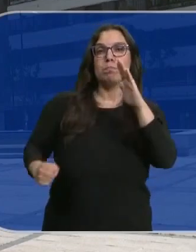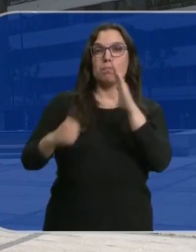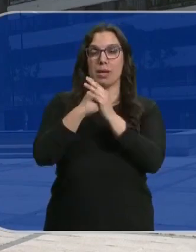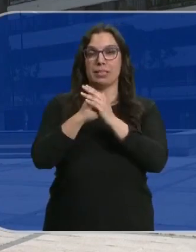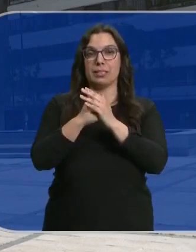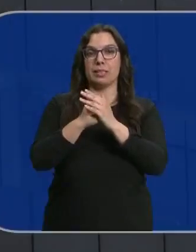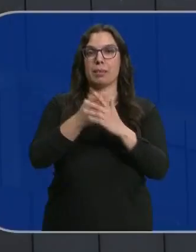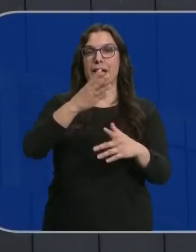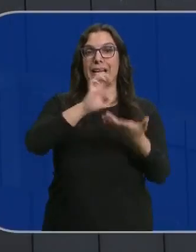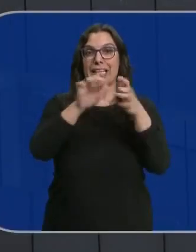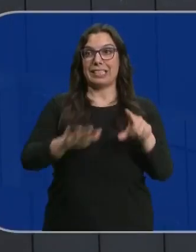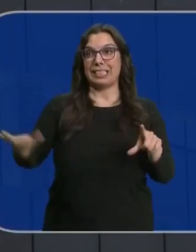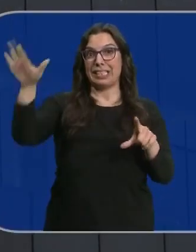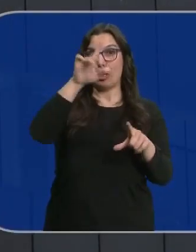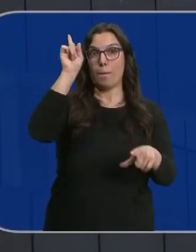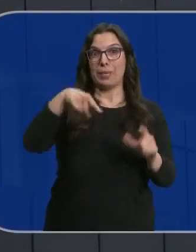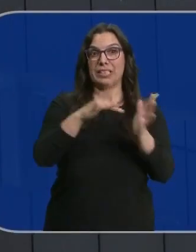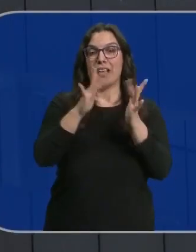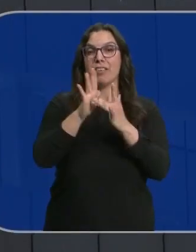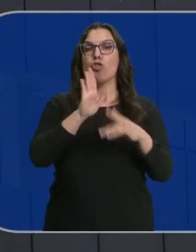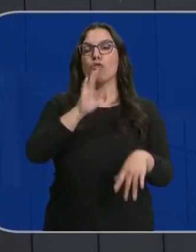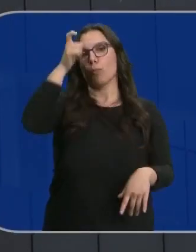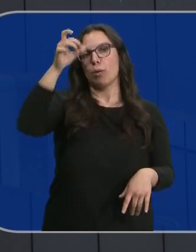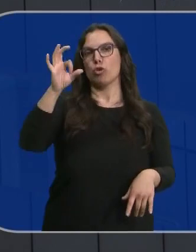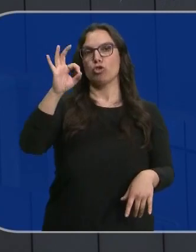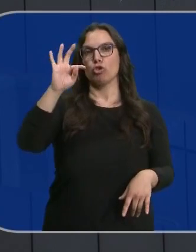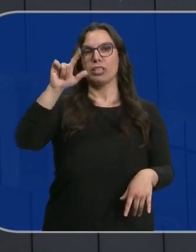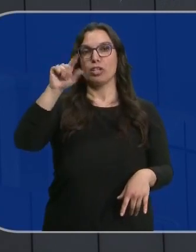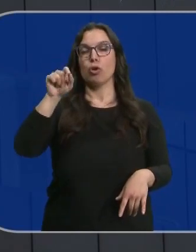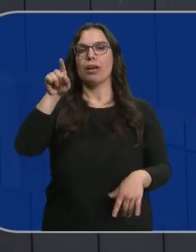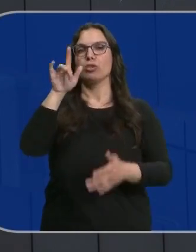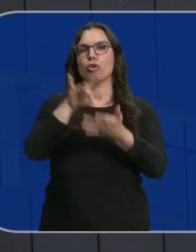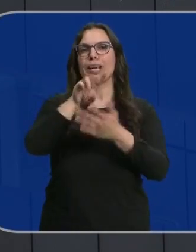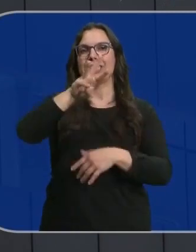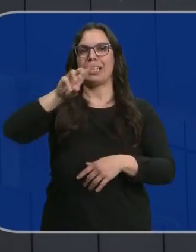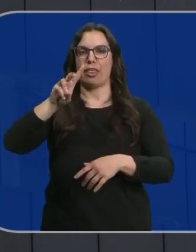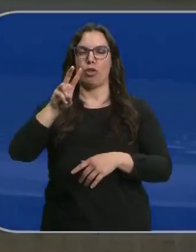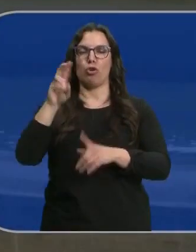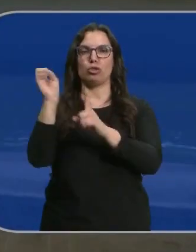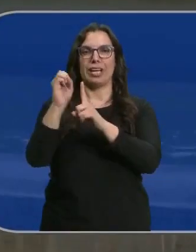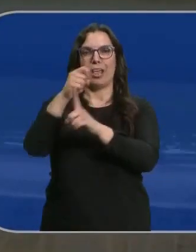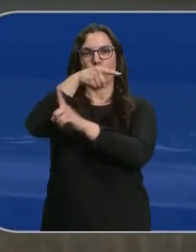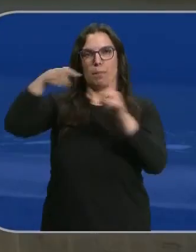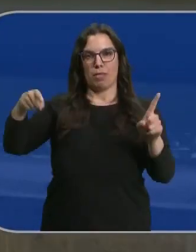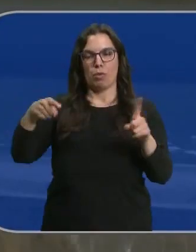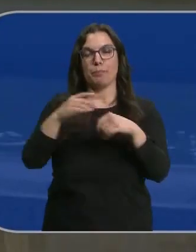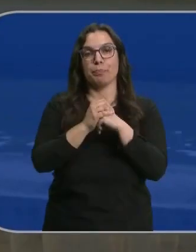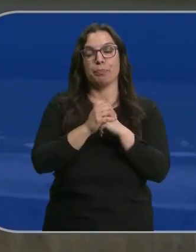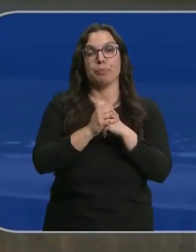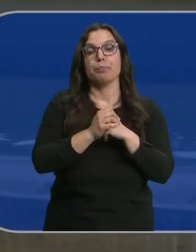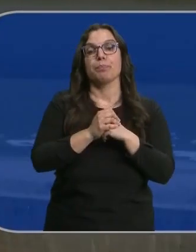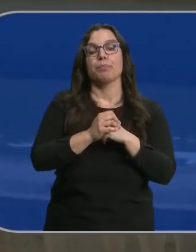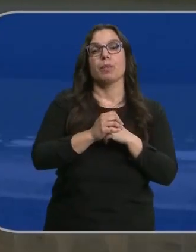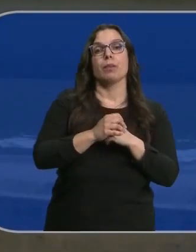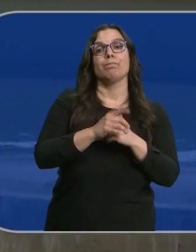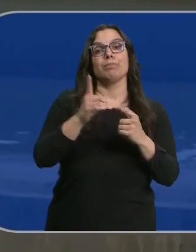registrada en toda Castilla y León en este mes ha sido en Sotillo de Ladrada donde se han llegado a alcanzar los 32 grados y medio centígrados. Por